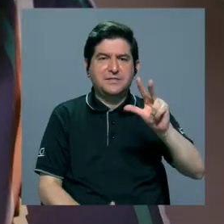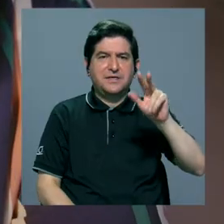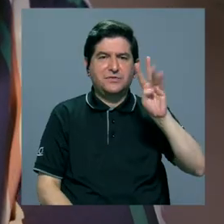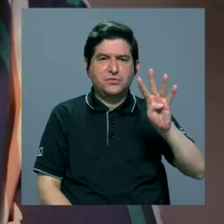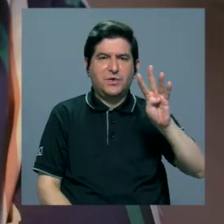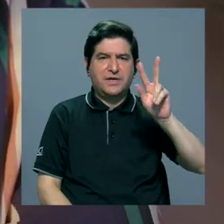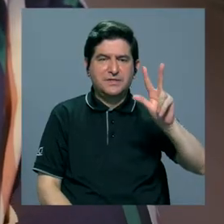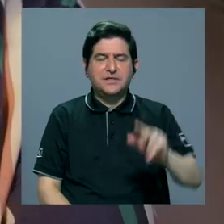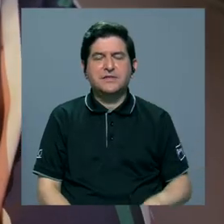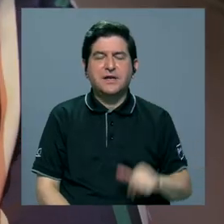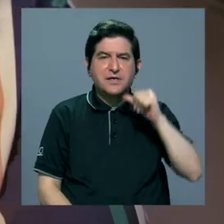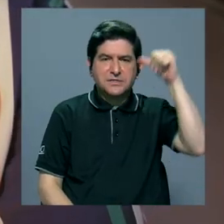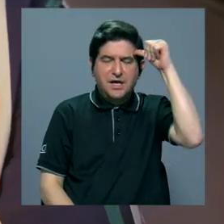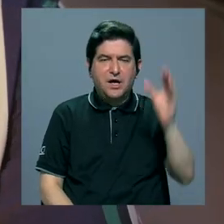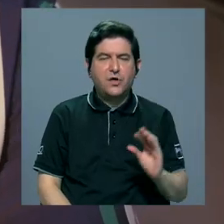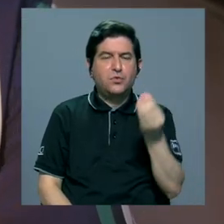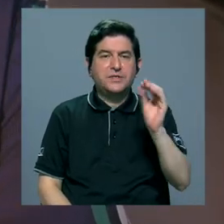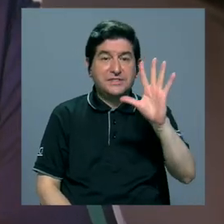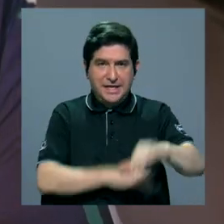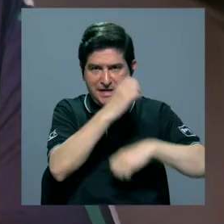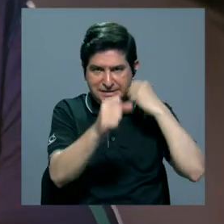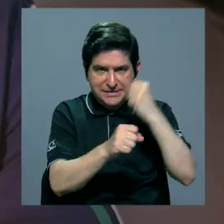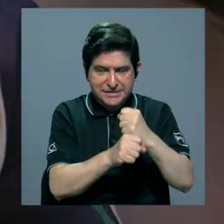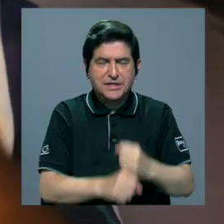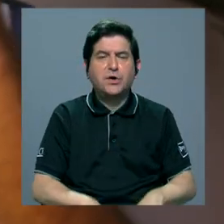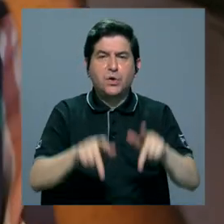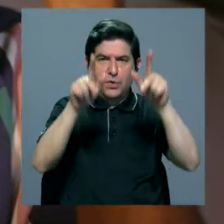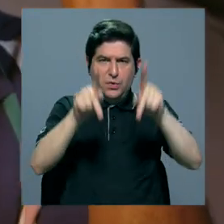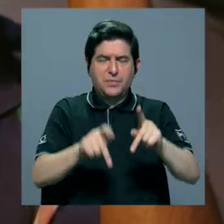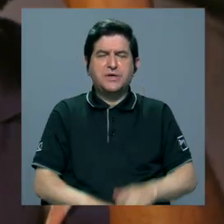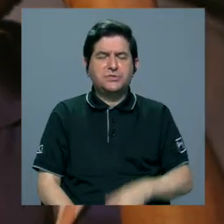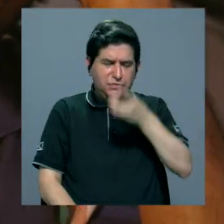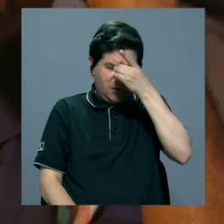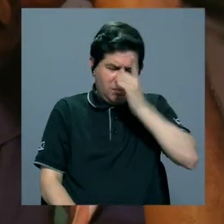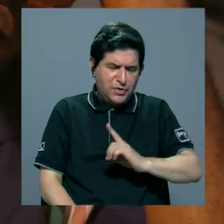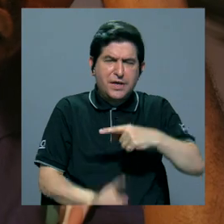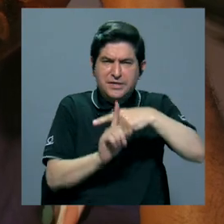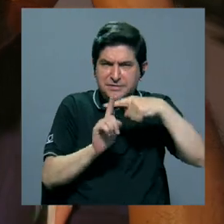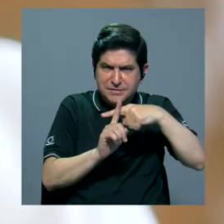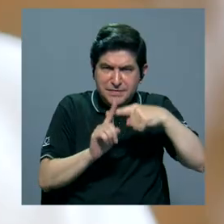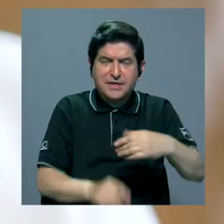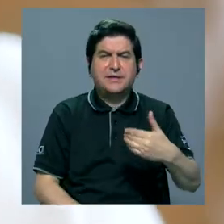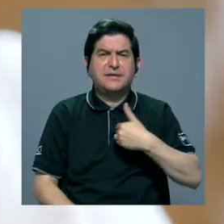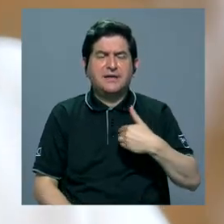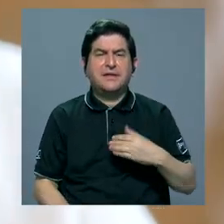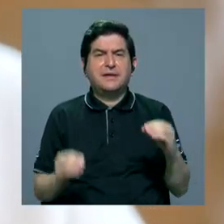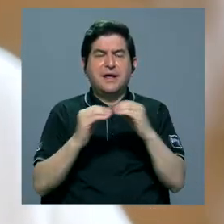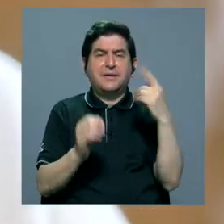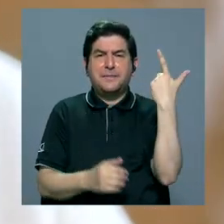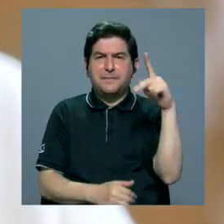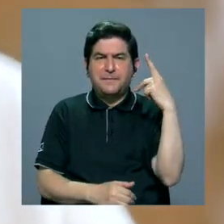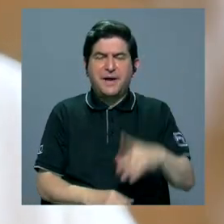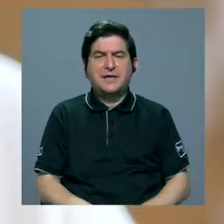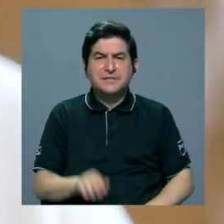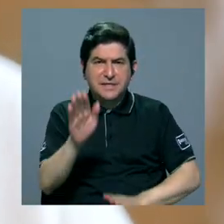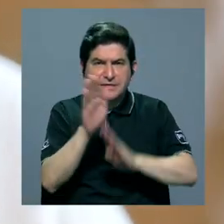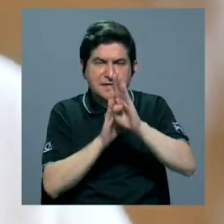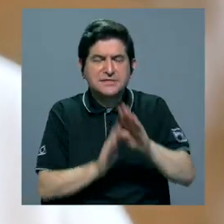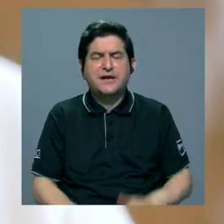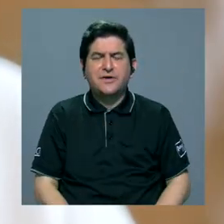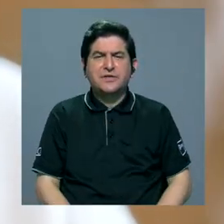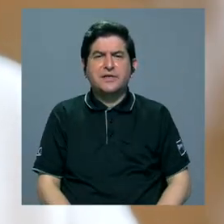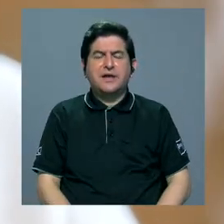adultos jóvenes, al cabo de cinco años, los pacientes con depresión moderada tenían un mayor riesgo de desarrollar